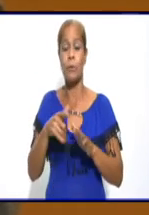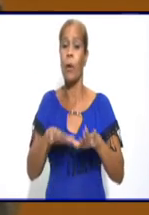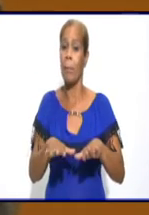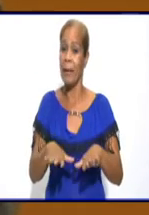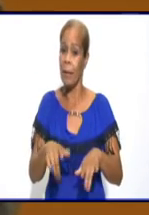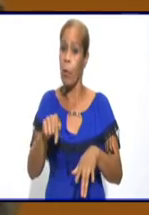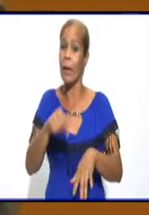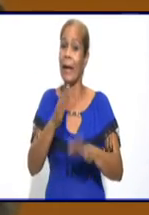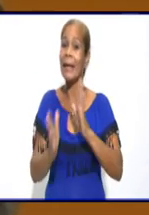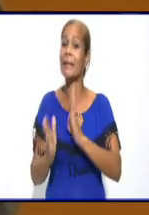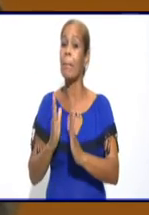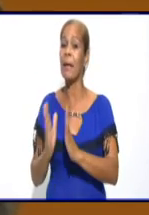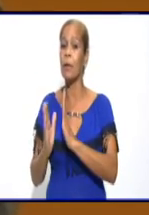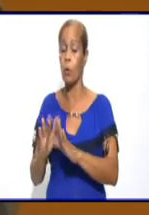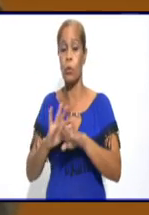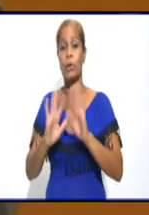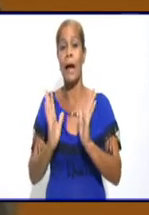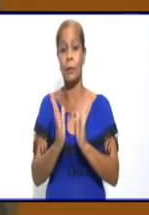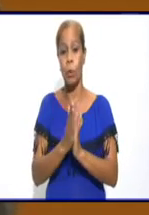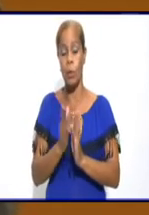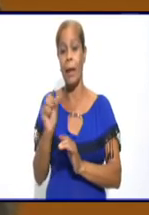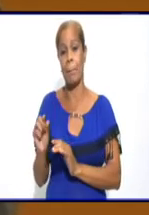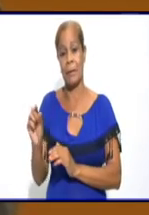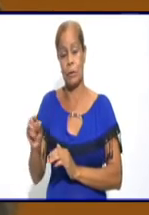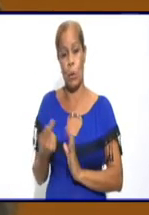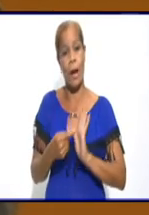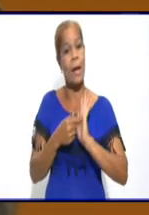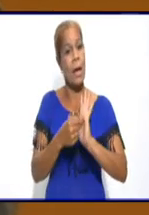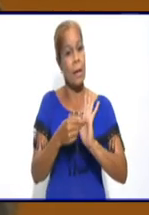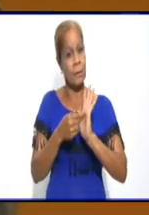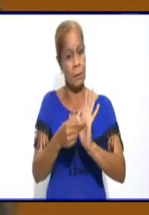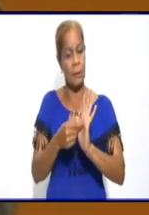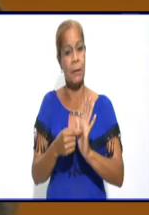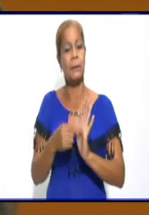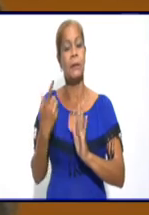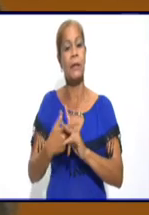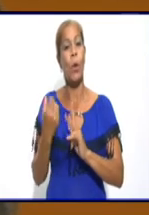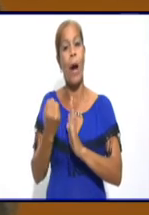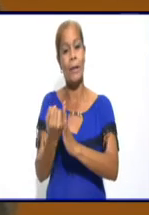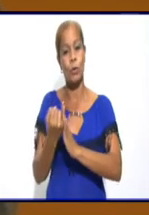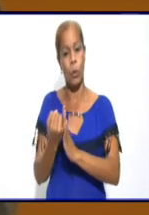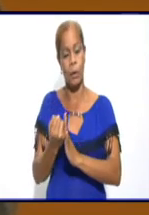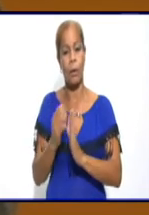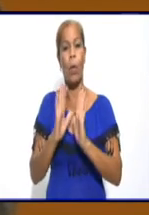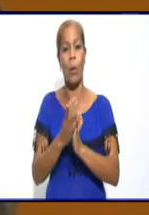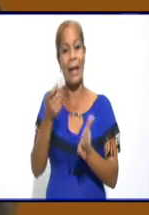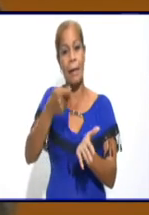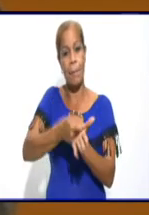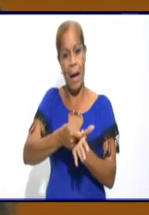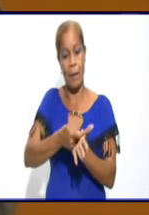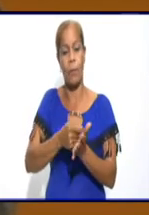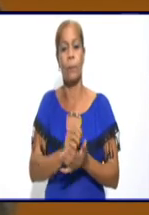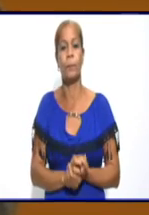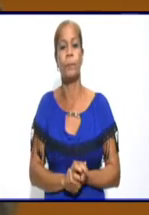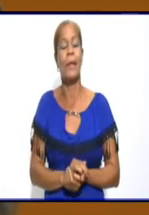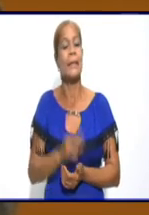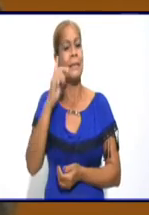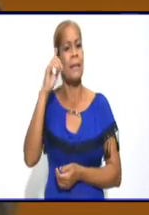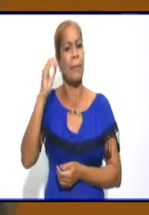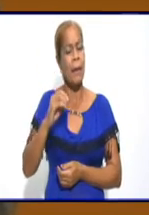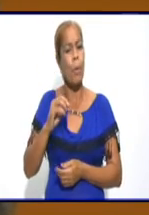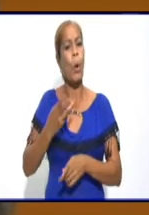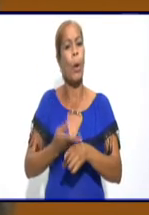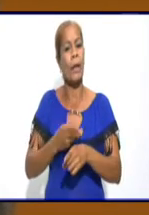nuestros contribuyentes a presentar su declaración jurada, porque bueno, una vez que no se presenta la declaración jurada, todos sabemos lo que representa esto para los